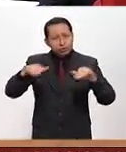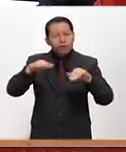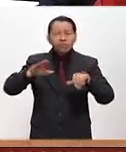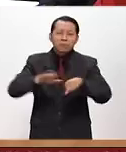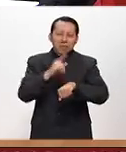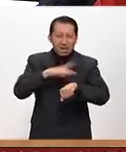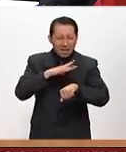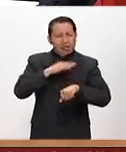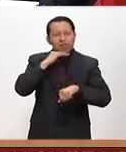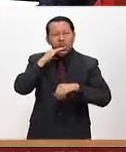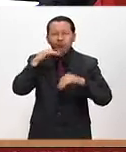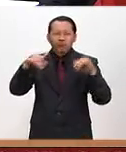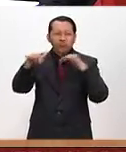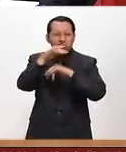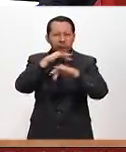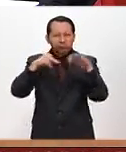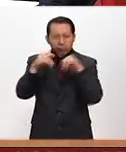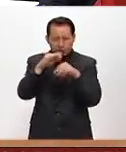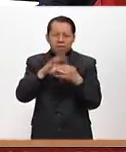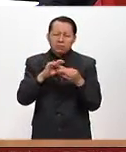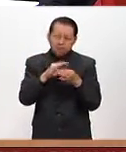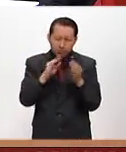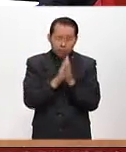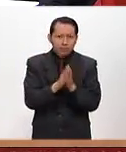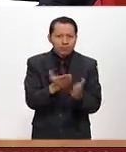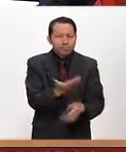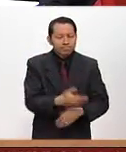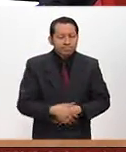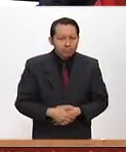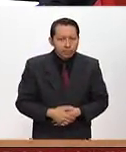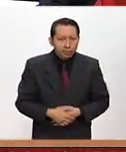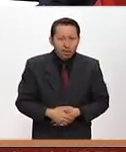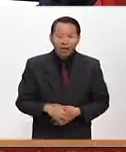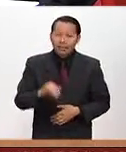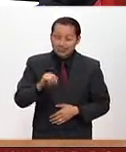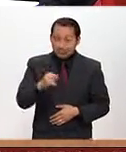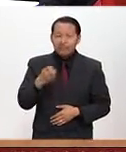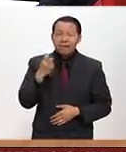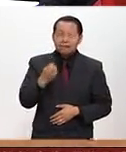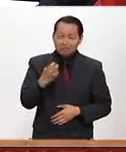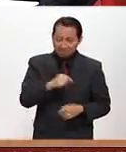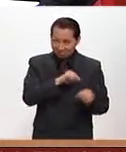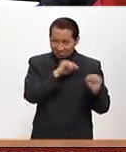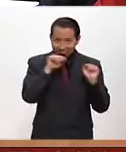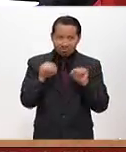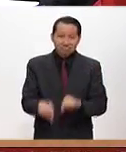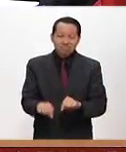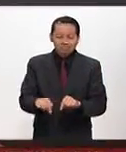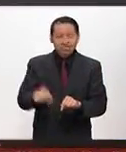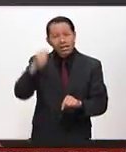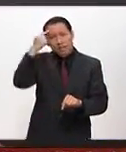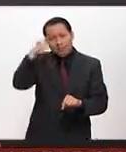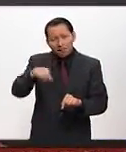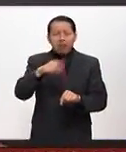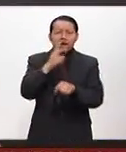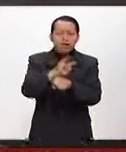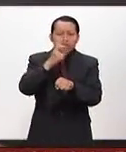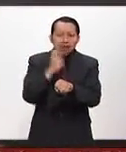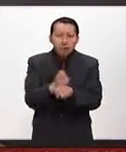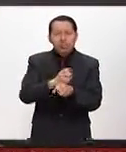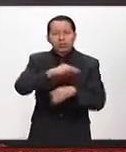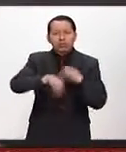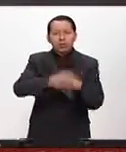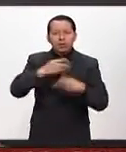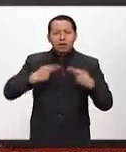negativos de la contaminación. Platíquenos de este tema. Y es lo que nos trae aquí precisamente, hacer una invitación a toda la ciudadanía,